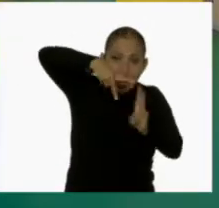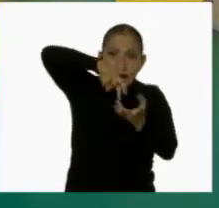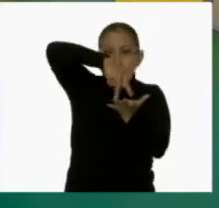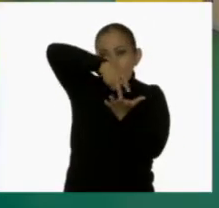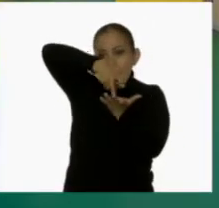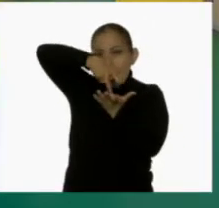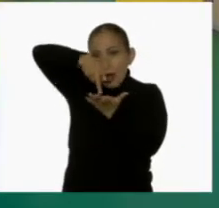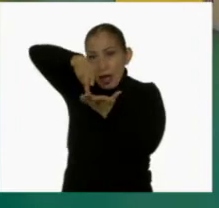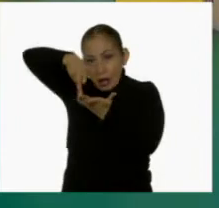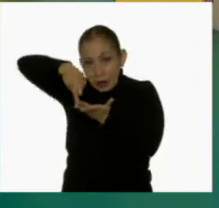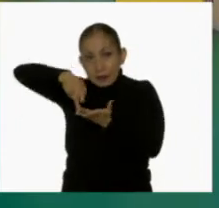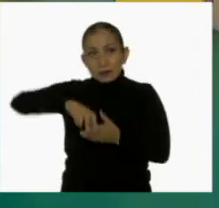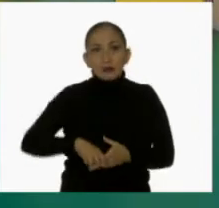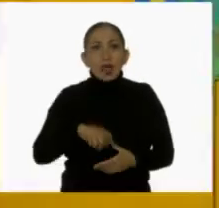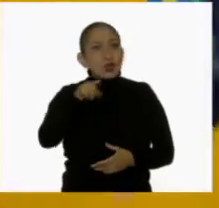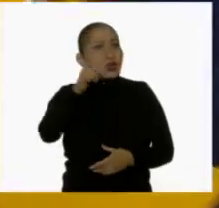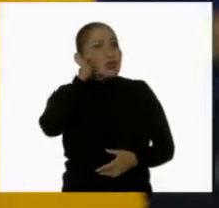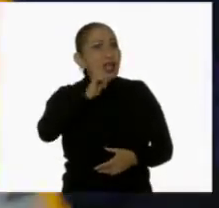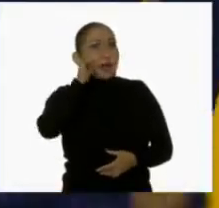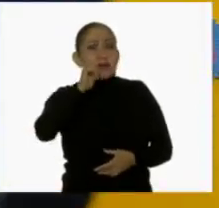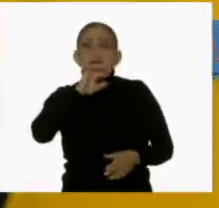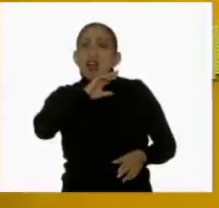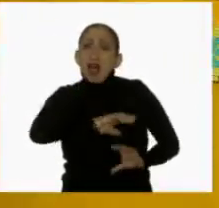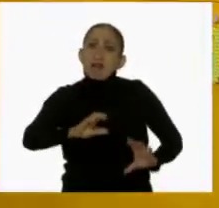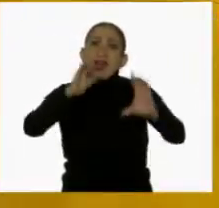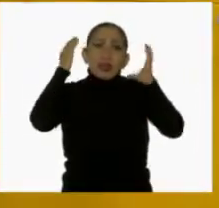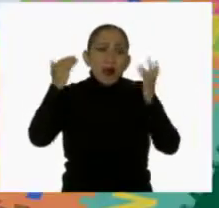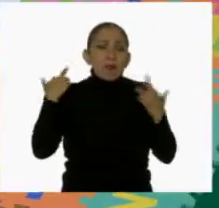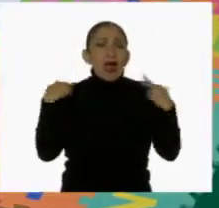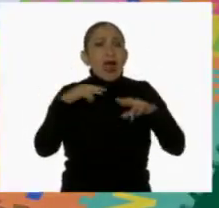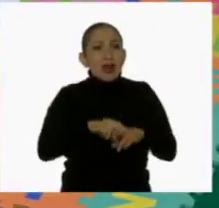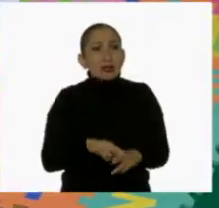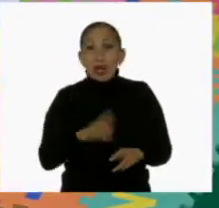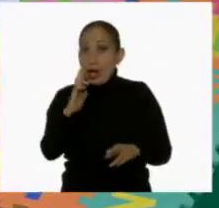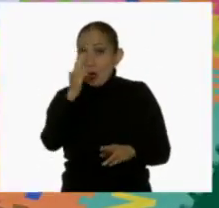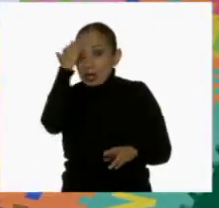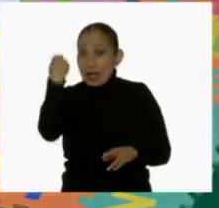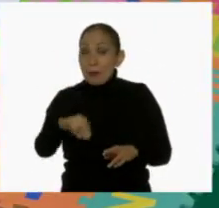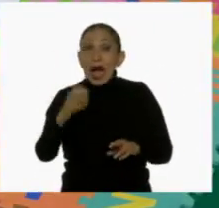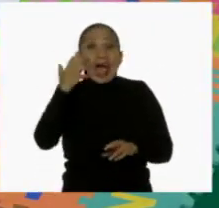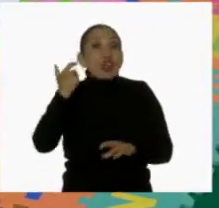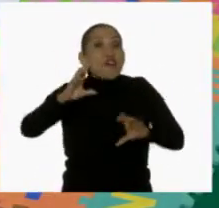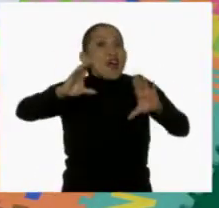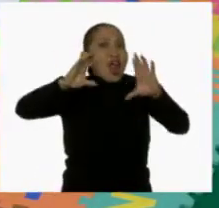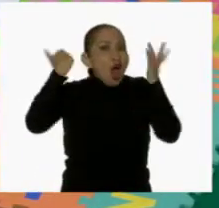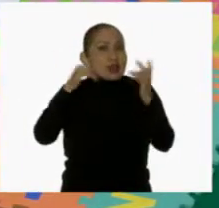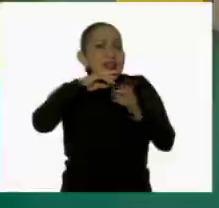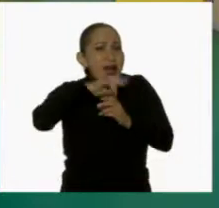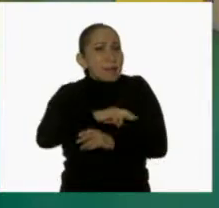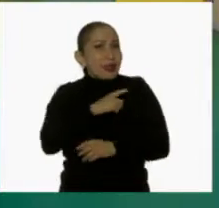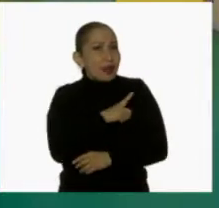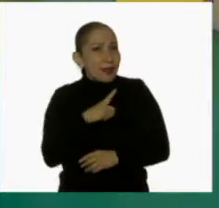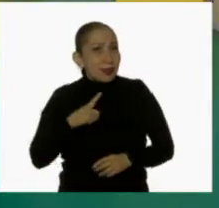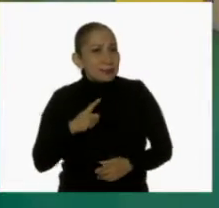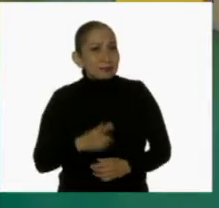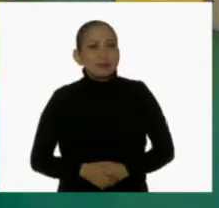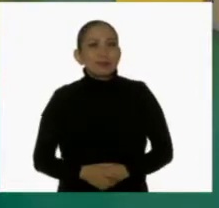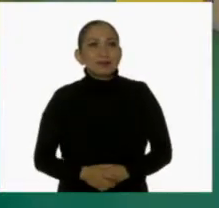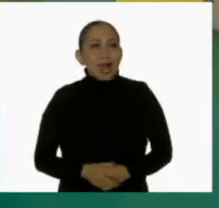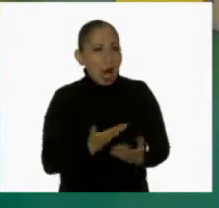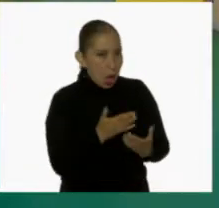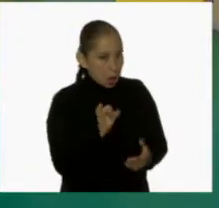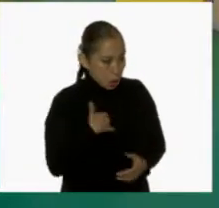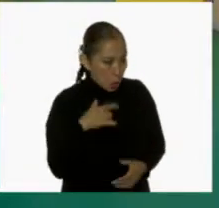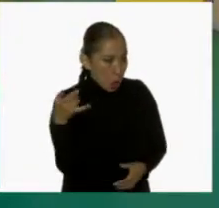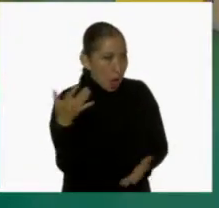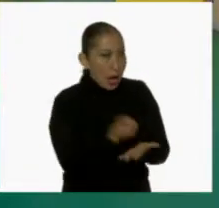pie, de regreso con el otro. Oye, pero tú todo el tiempo vas más rápido, maestro Gus. Recuerda que se llama Gato Veloz. Hay que hacerlo lo más rápido posible. Ahora sí